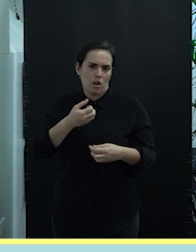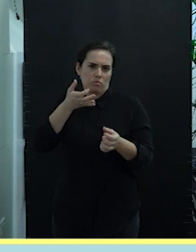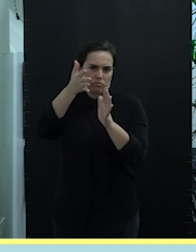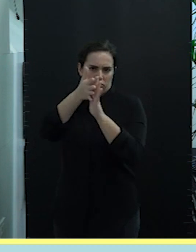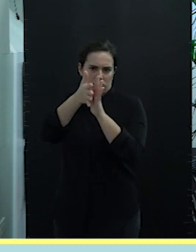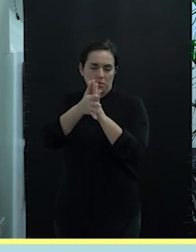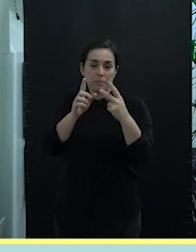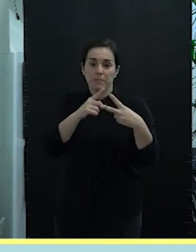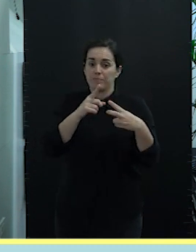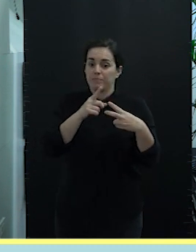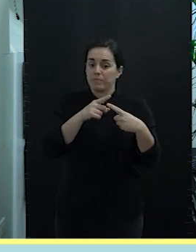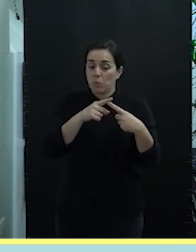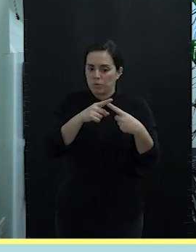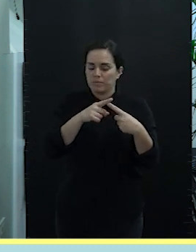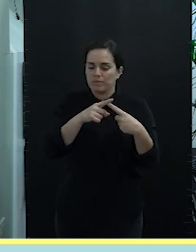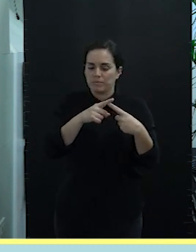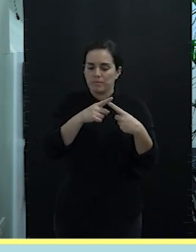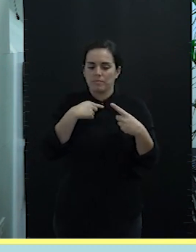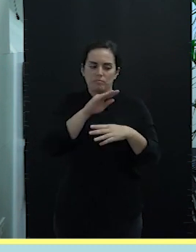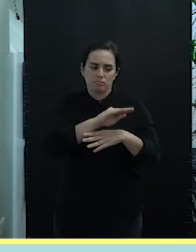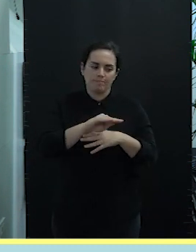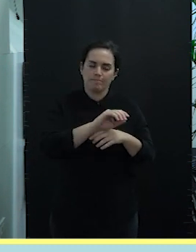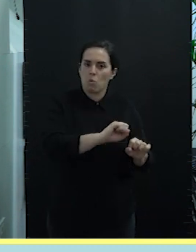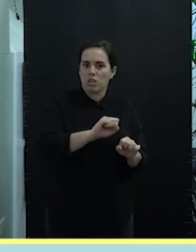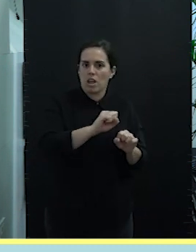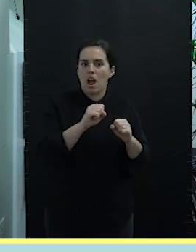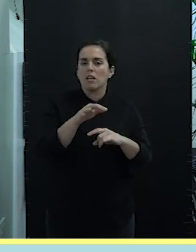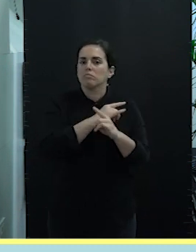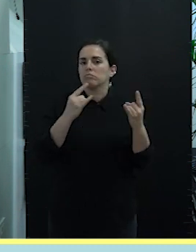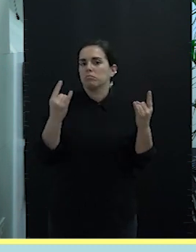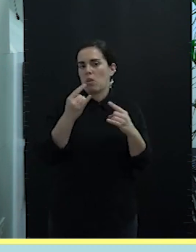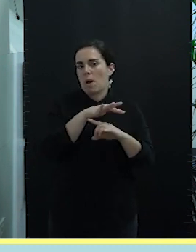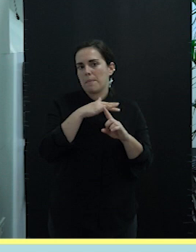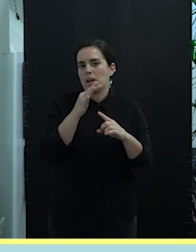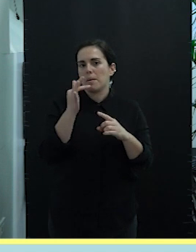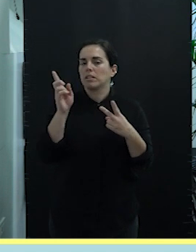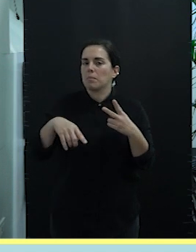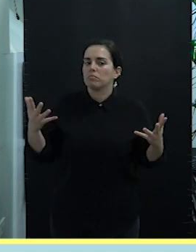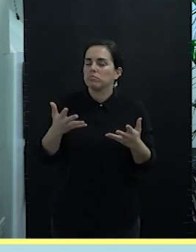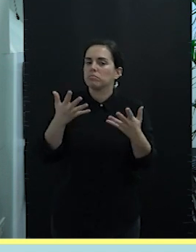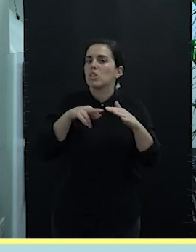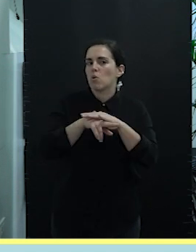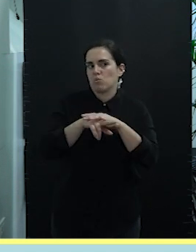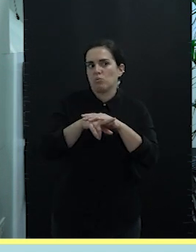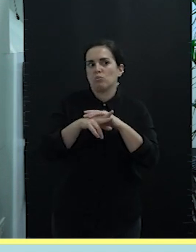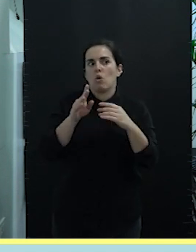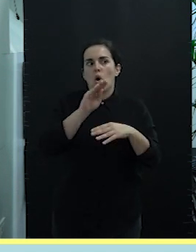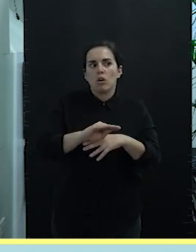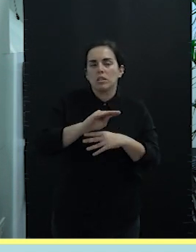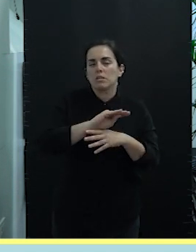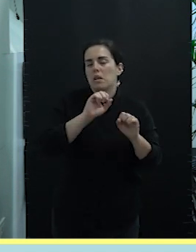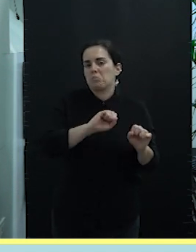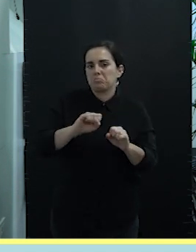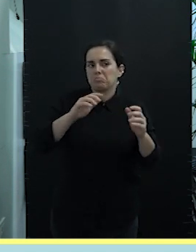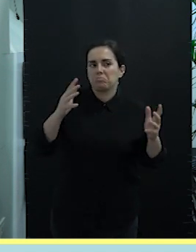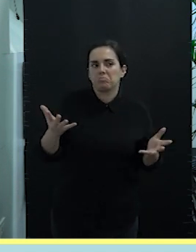Uno de ellos es conservar y proteger el medio ambiente, así como promover la eficacia de los recursos, conservar, proteger y fomentar